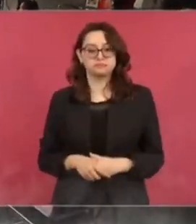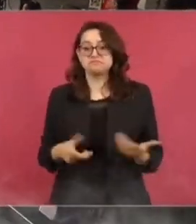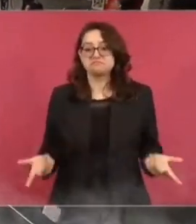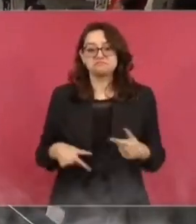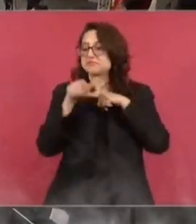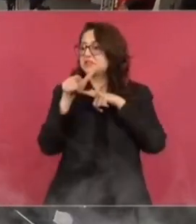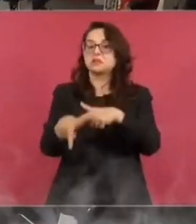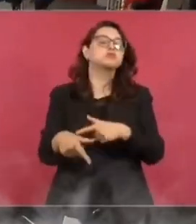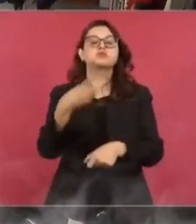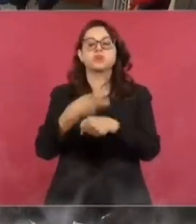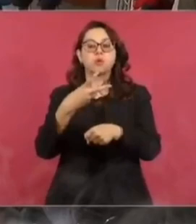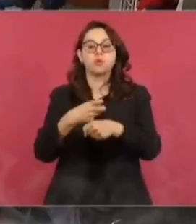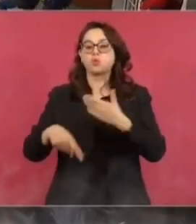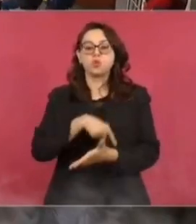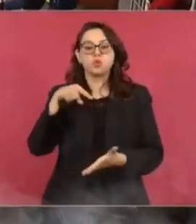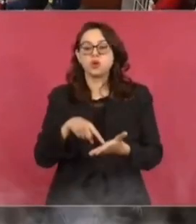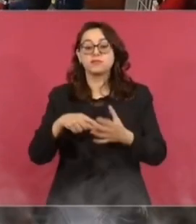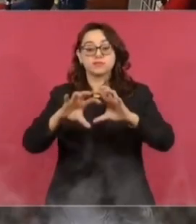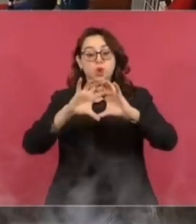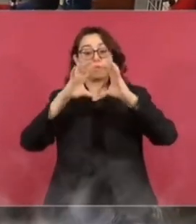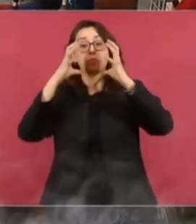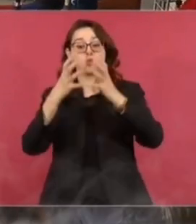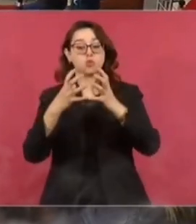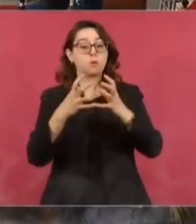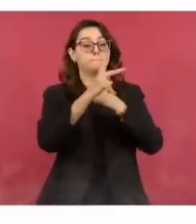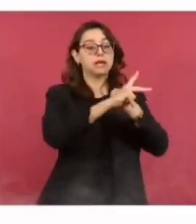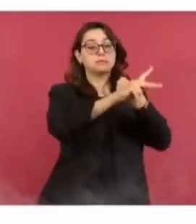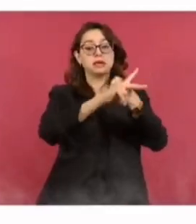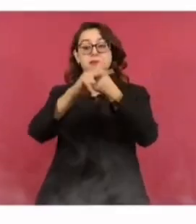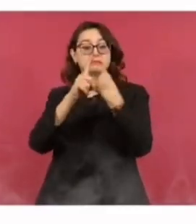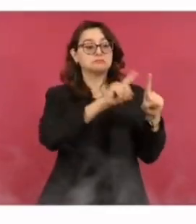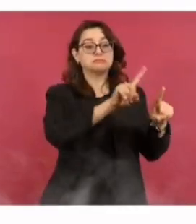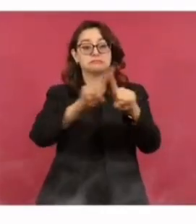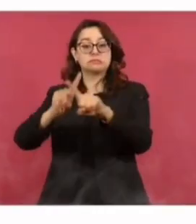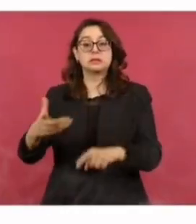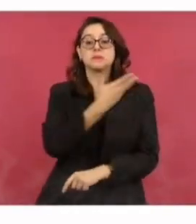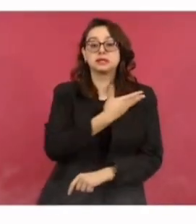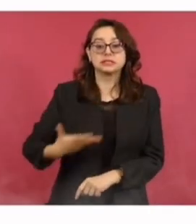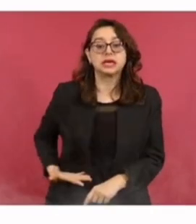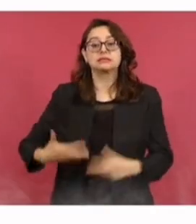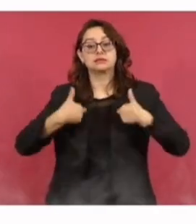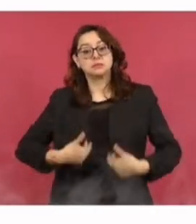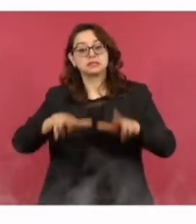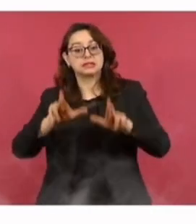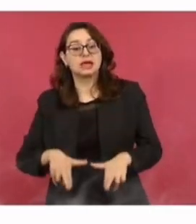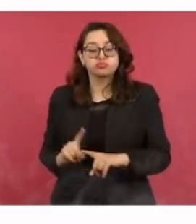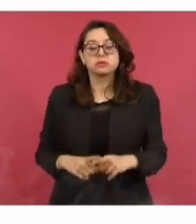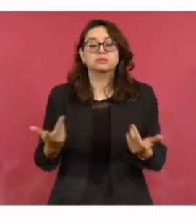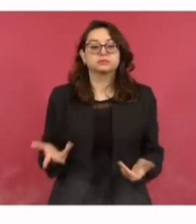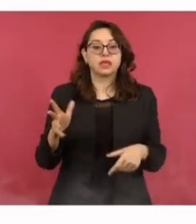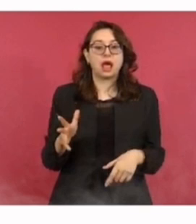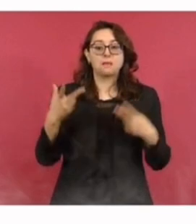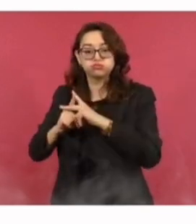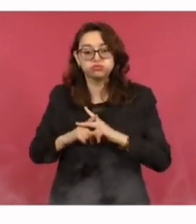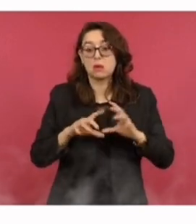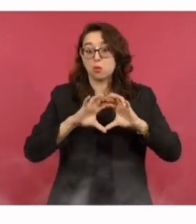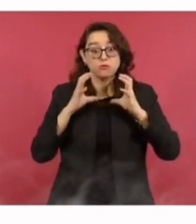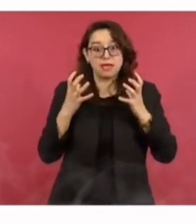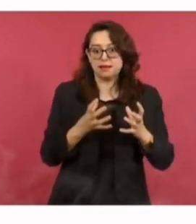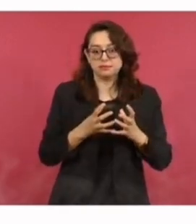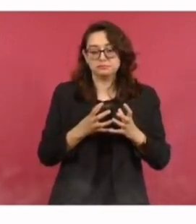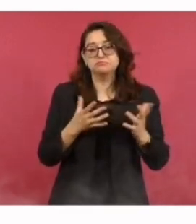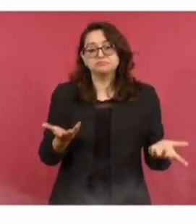Estamos en segundo lugar de los presidentes, primeros ministros, jefes de Estado que se evalúan por esta empresa. Es una encuesta telefónica.